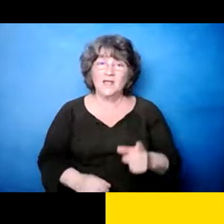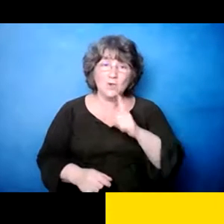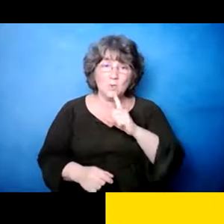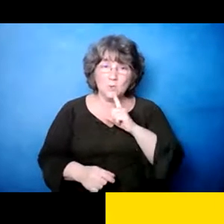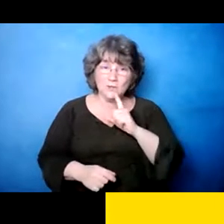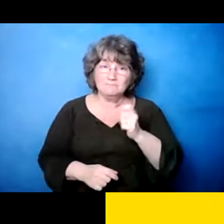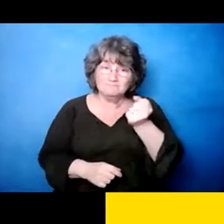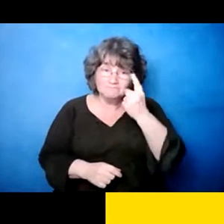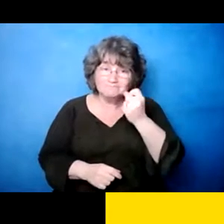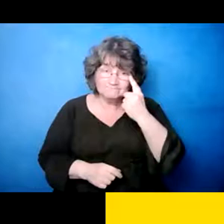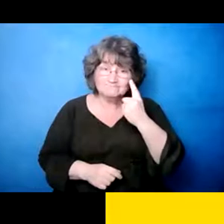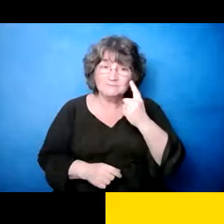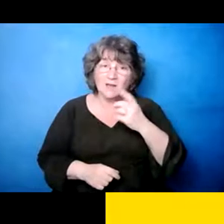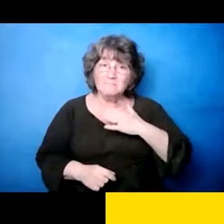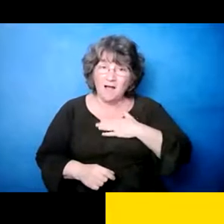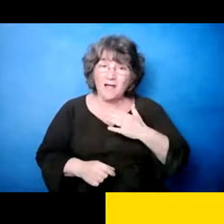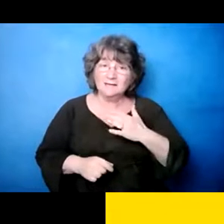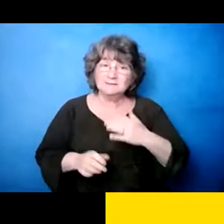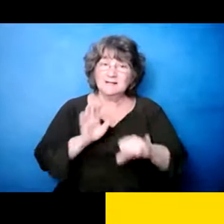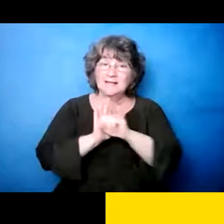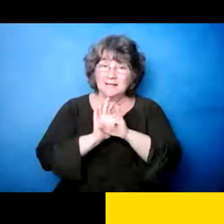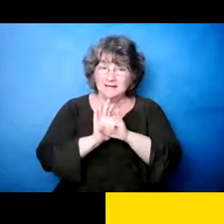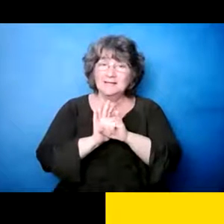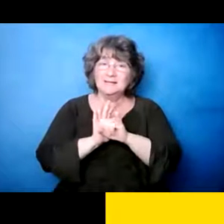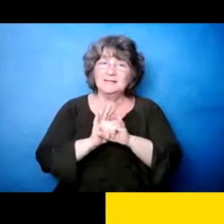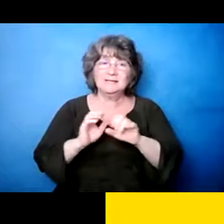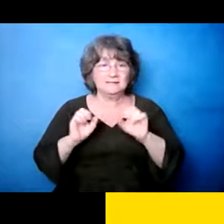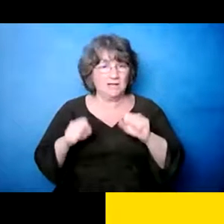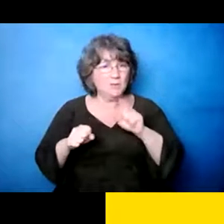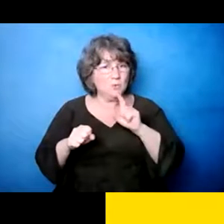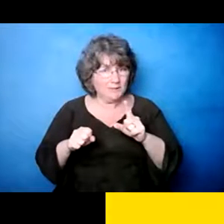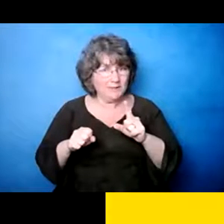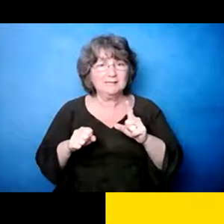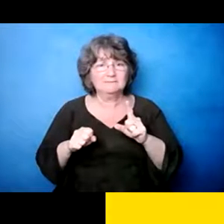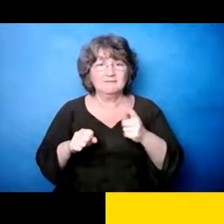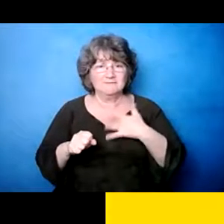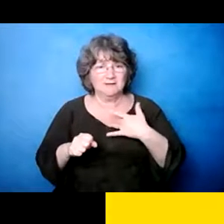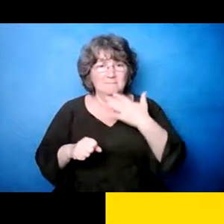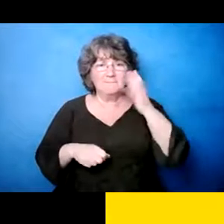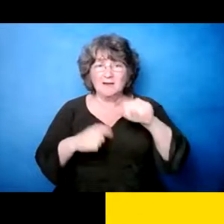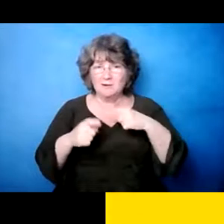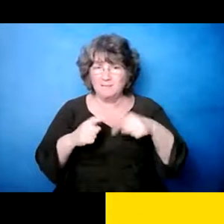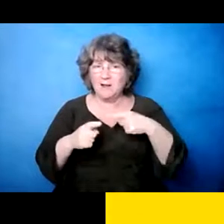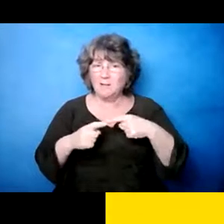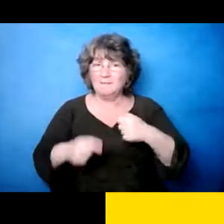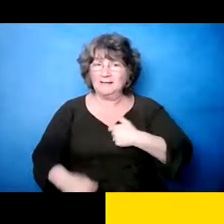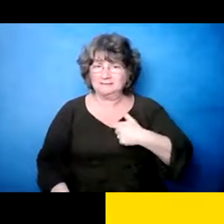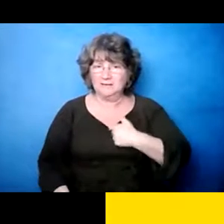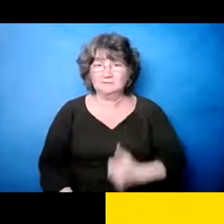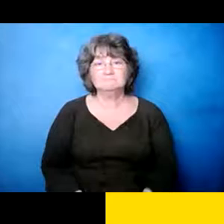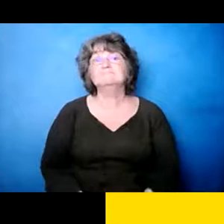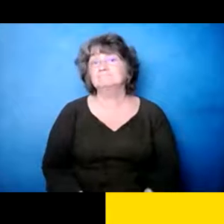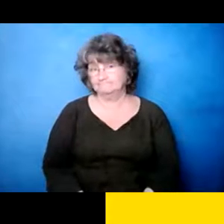Eh, eh, me, me, uno puede ver más, mucho más mi, mi identidad. Sí, claro, eso tiene